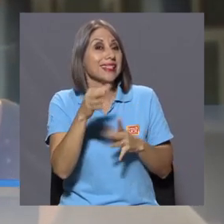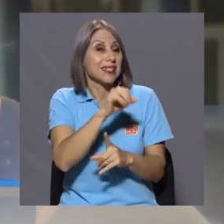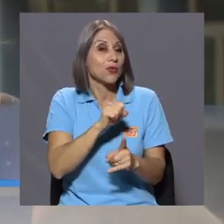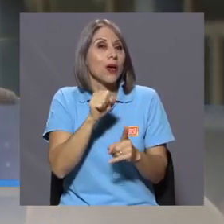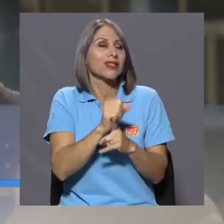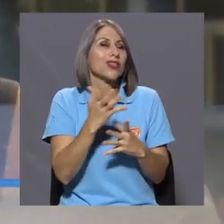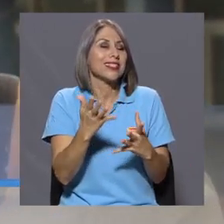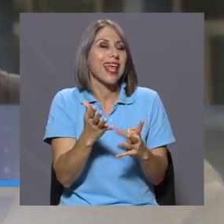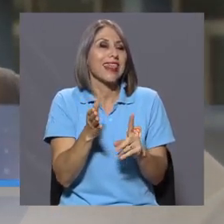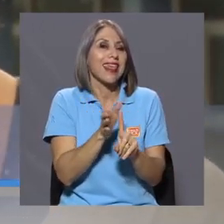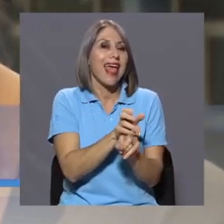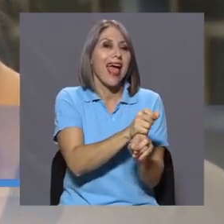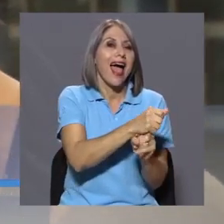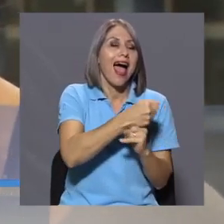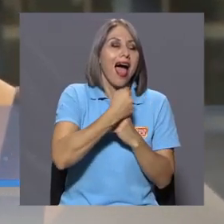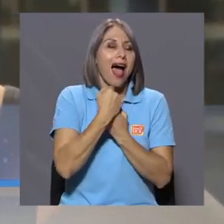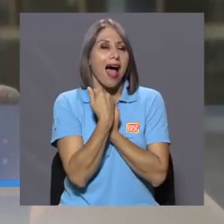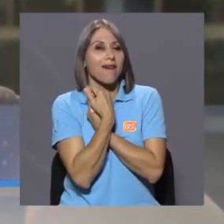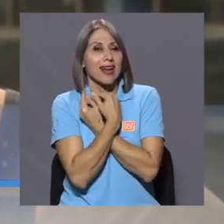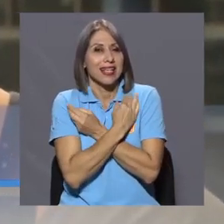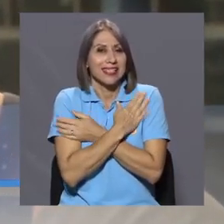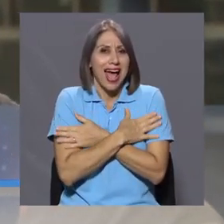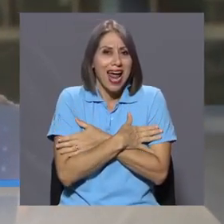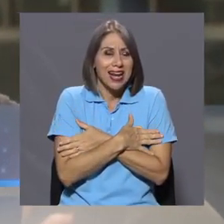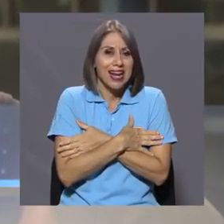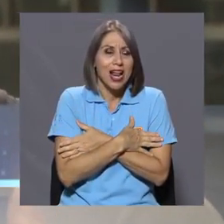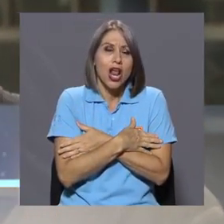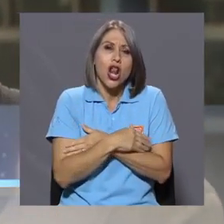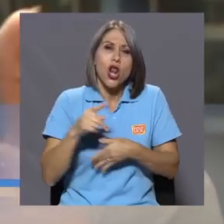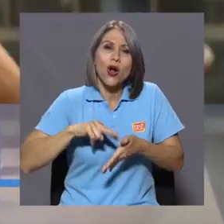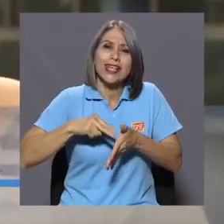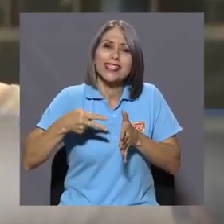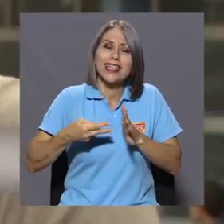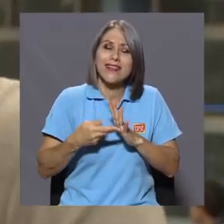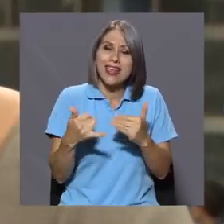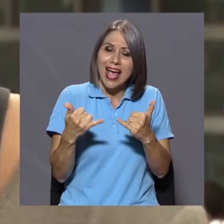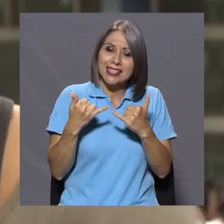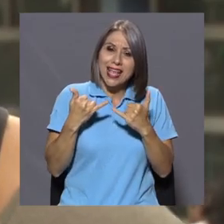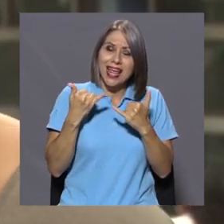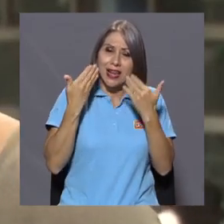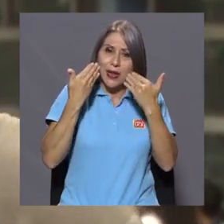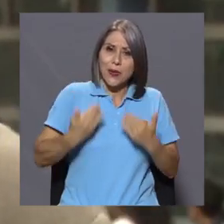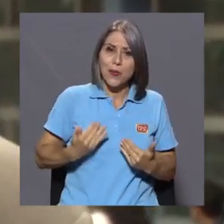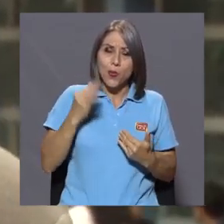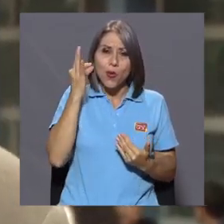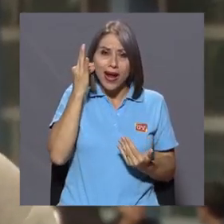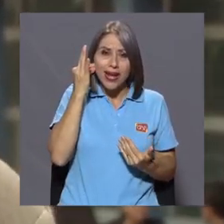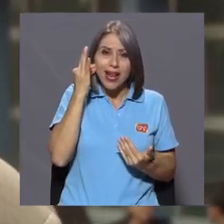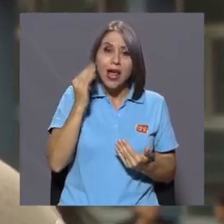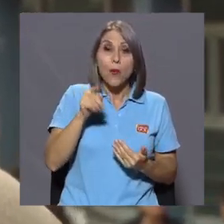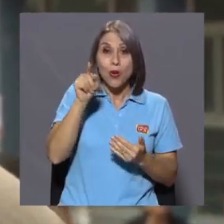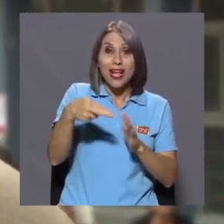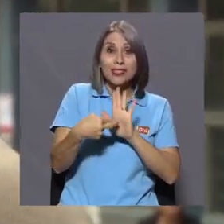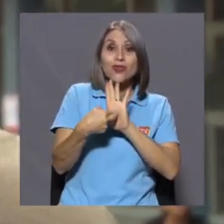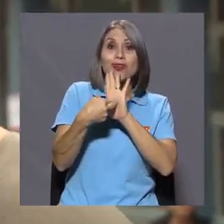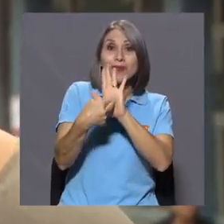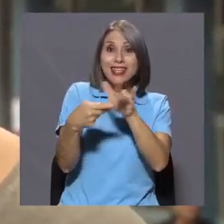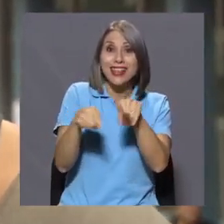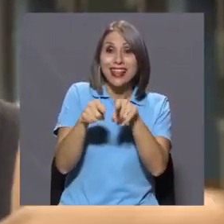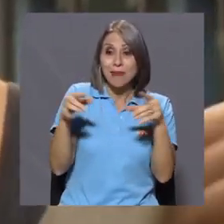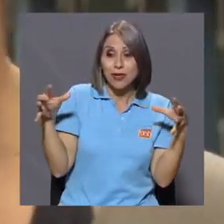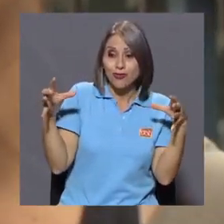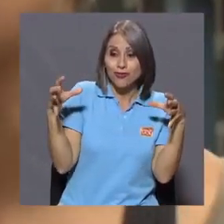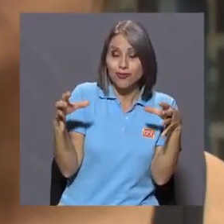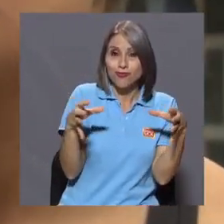lo que significa ser mujer, porque eso representa la coreografía también,